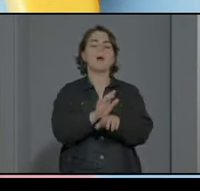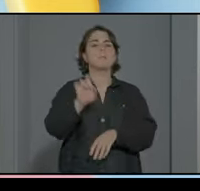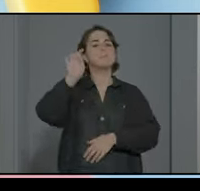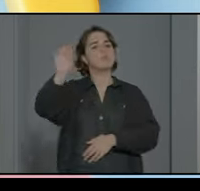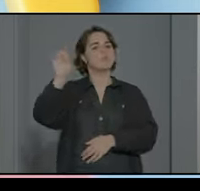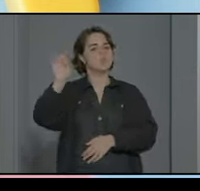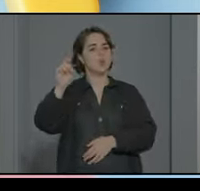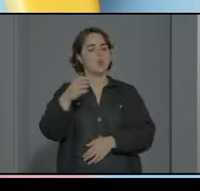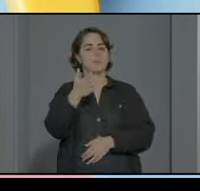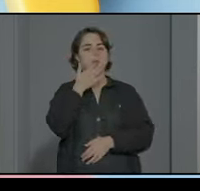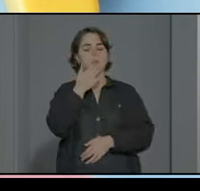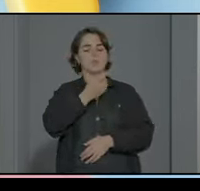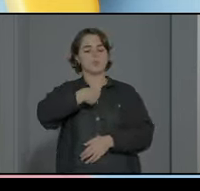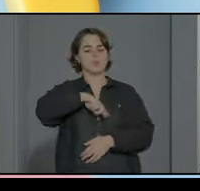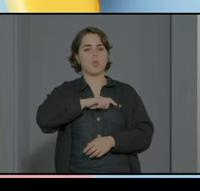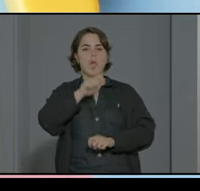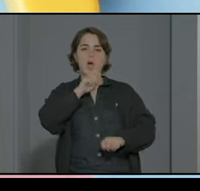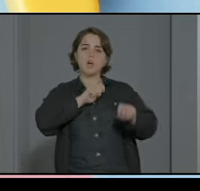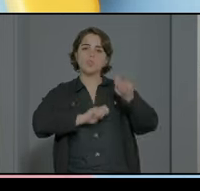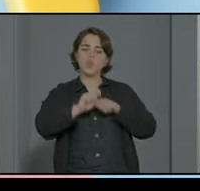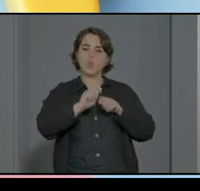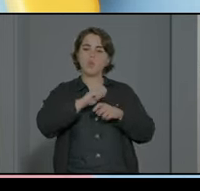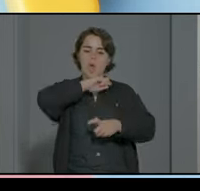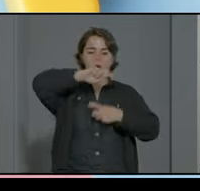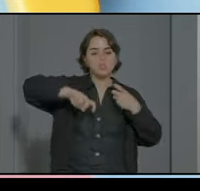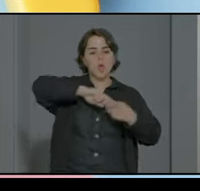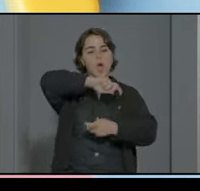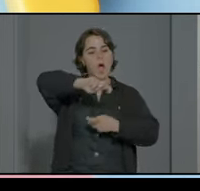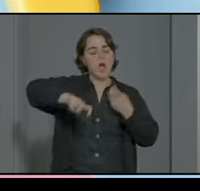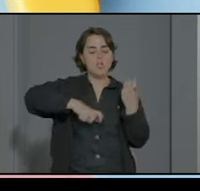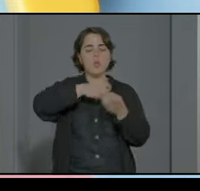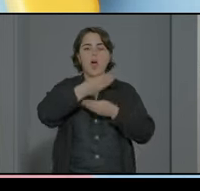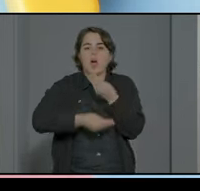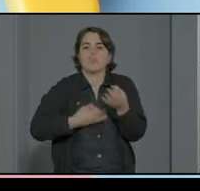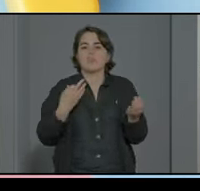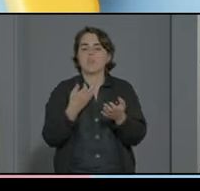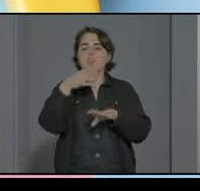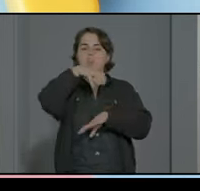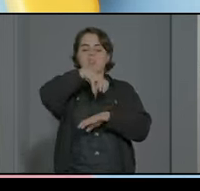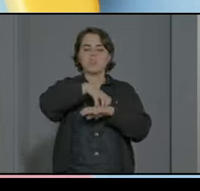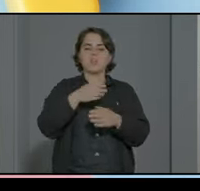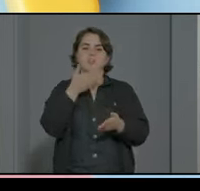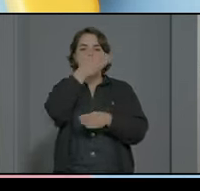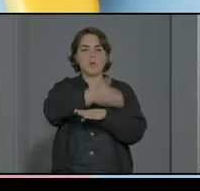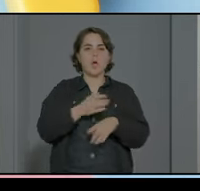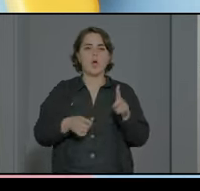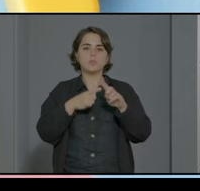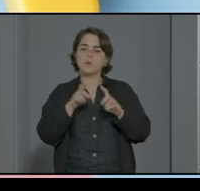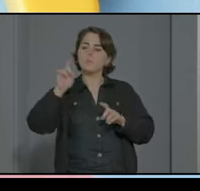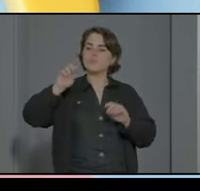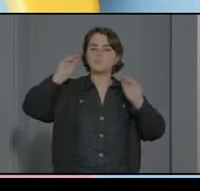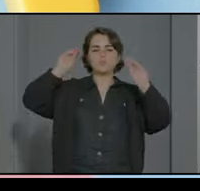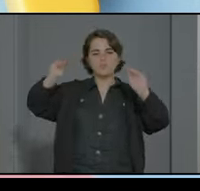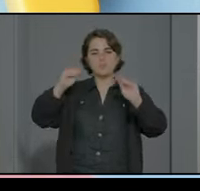nuestra asociación de manera anualmente acude al centro para formar a los profesores como también